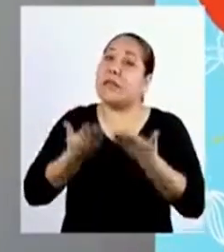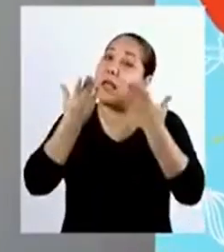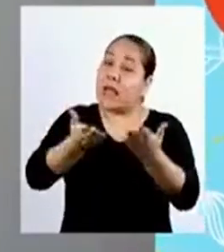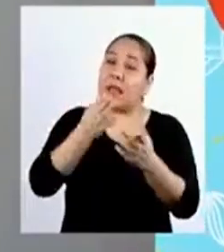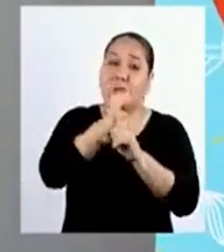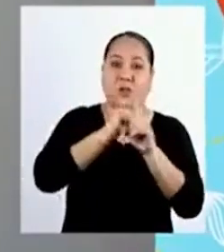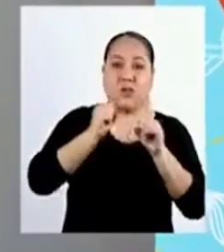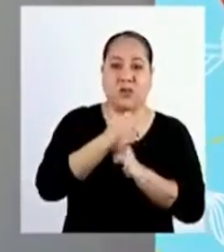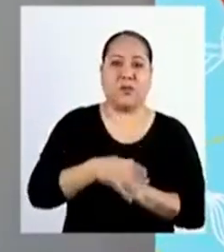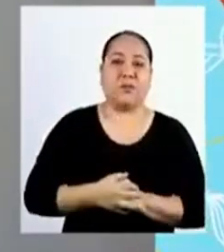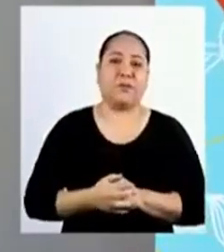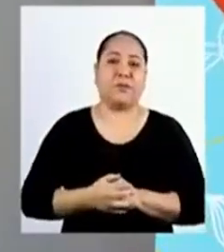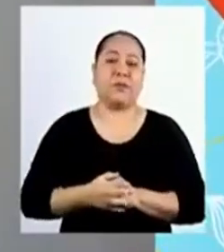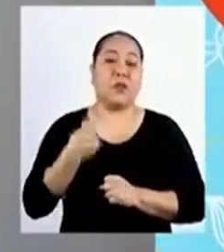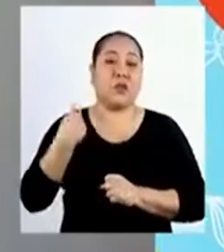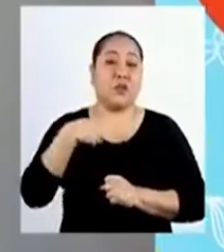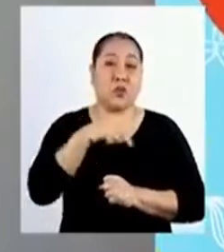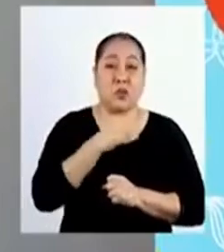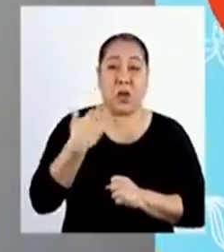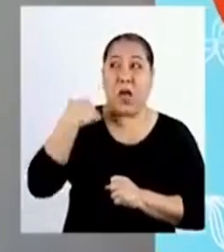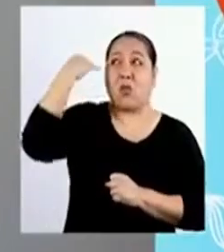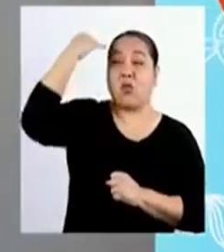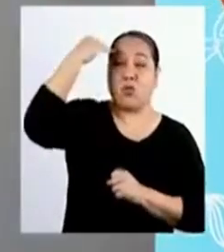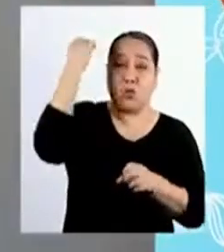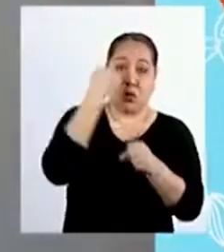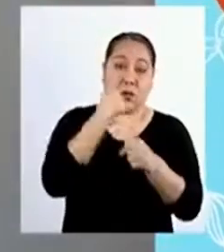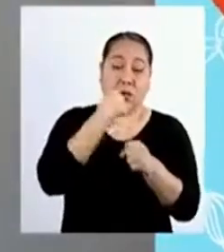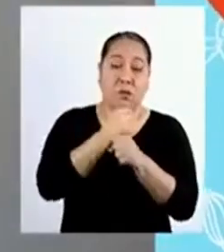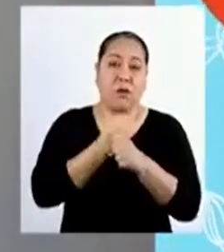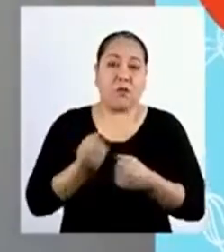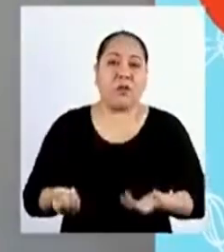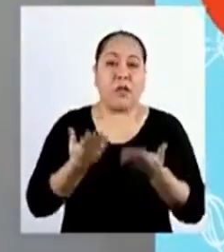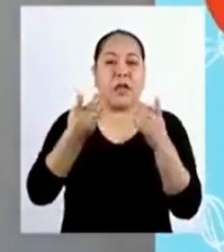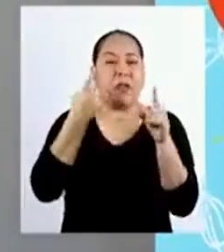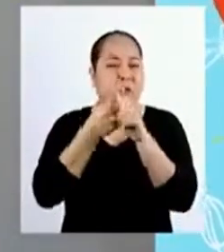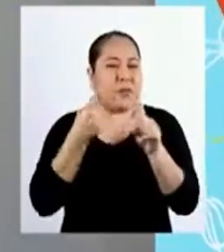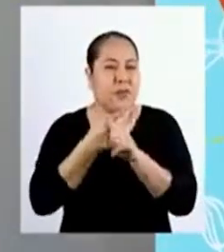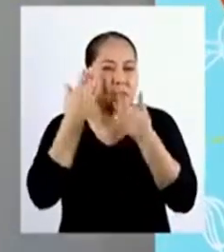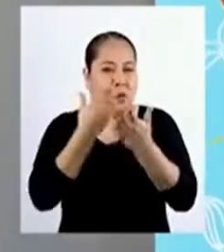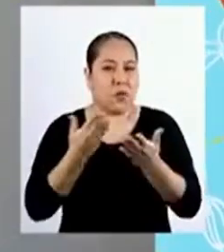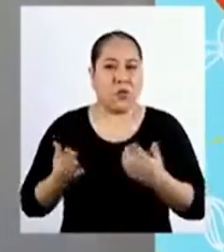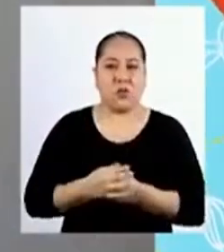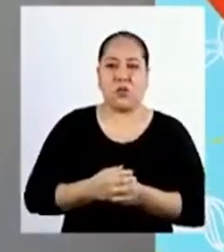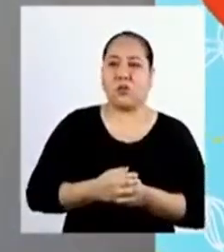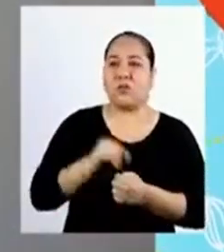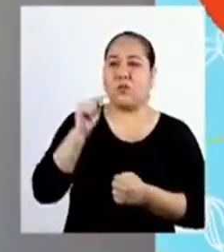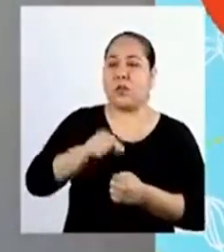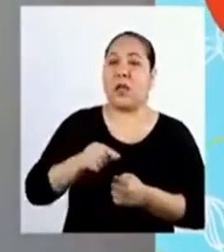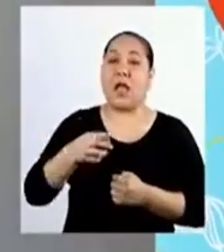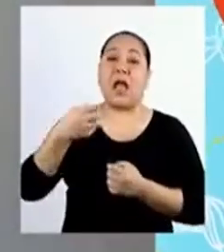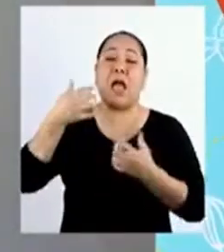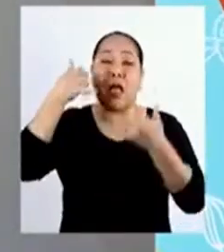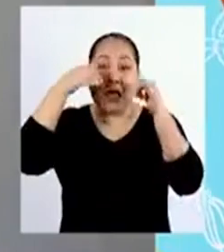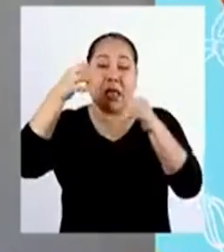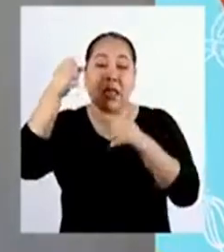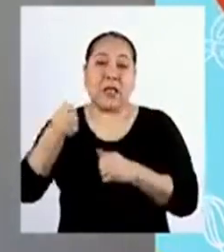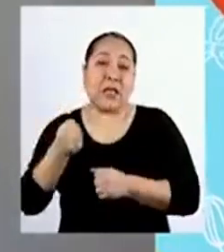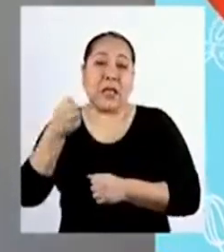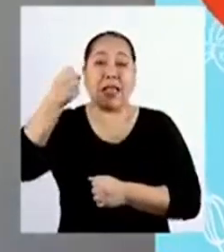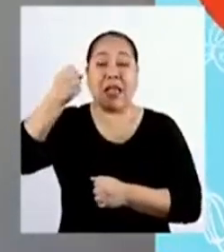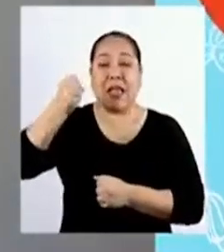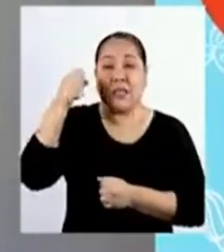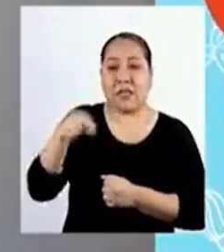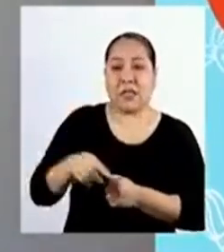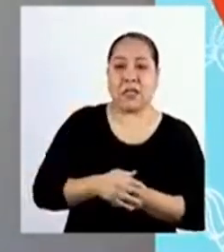algo a la sociedad Cuando somos adultos Y trabajamos Producimos distintas cosas El lechero produce leche La ingeniera